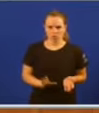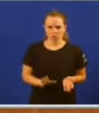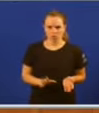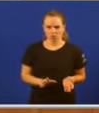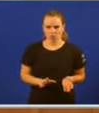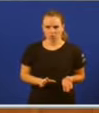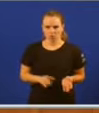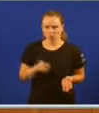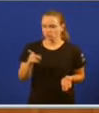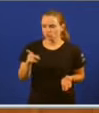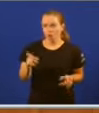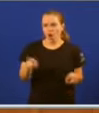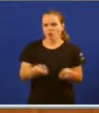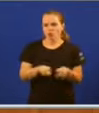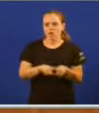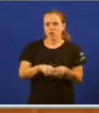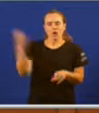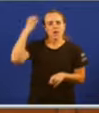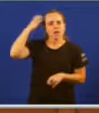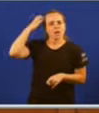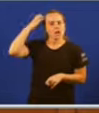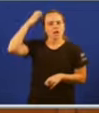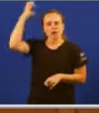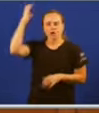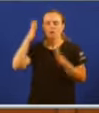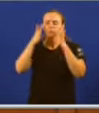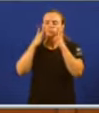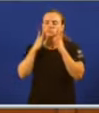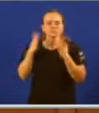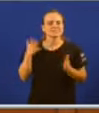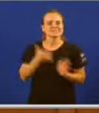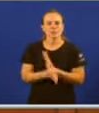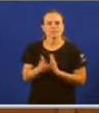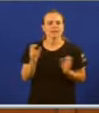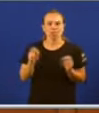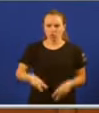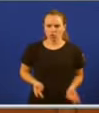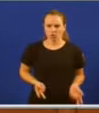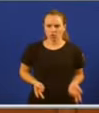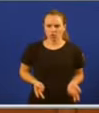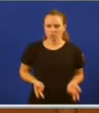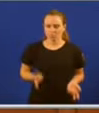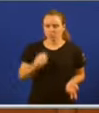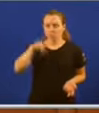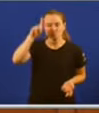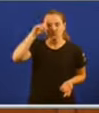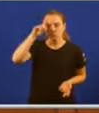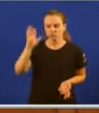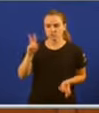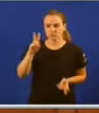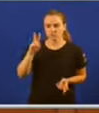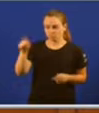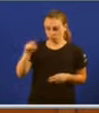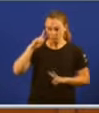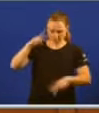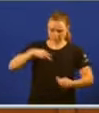non sei, o rei do Olimpio Celta e sen sempre a razón. Non sei, señor Feijó, como se ve, pero desde logo eu creo